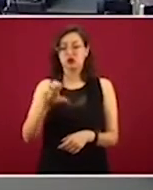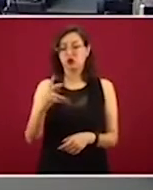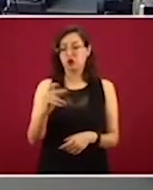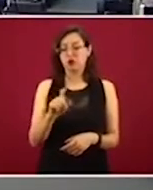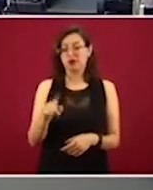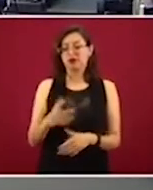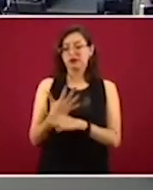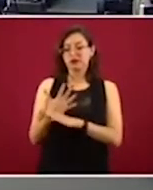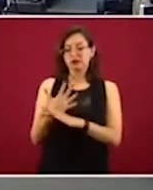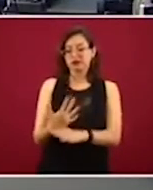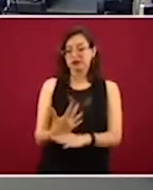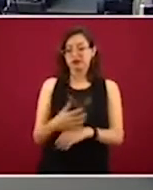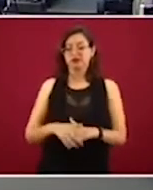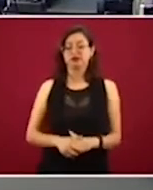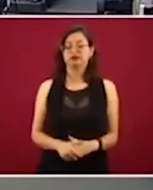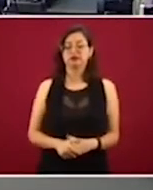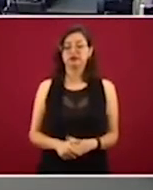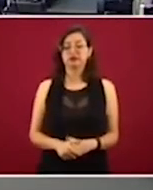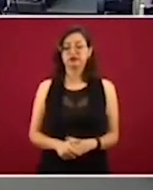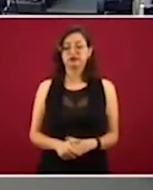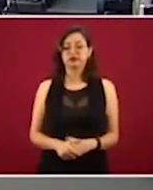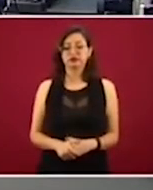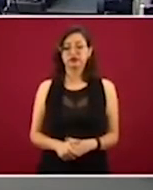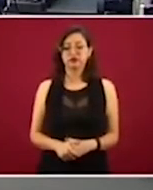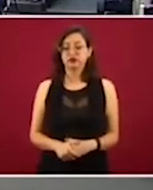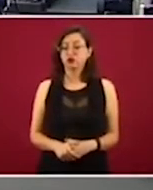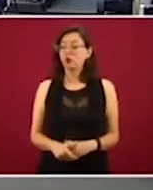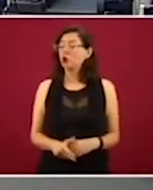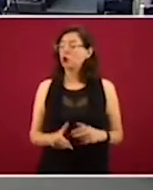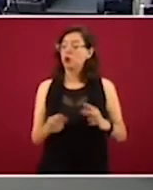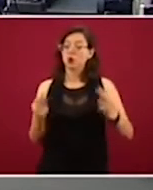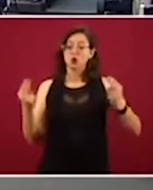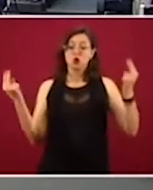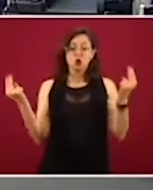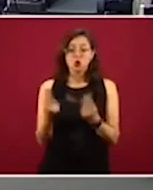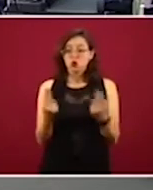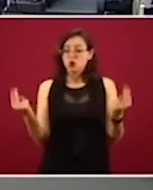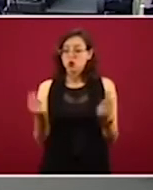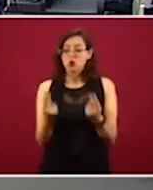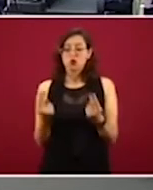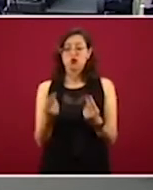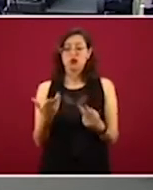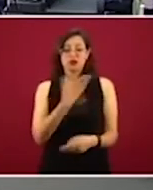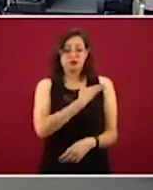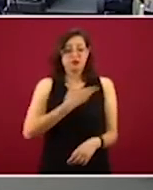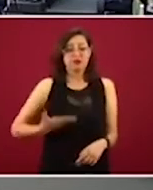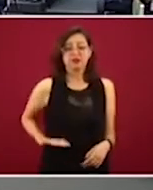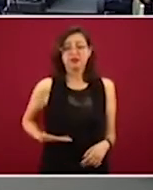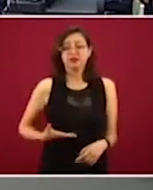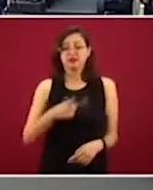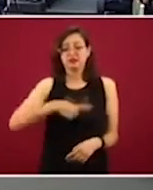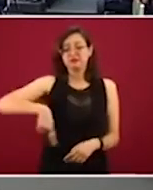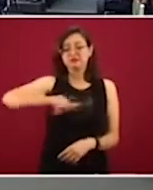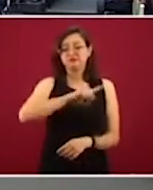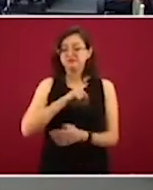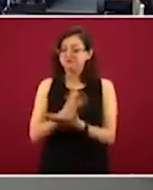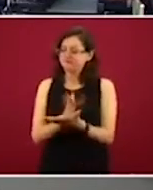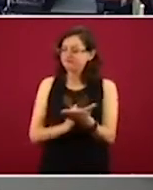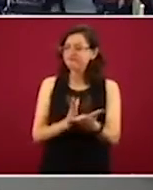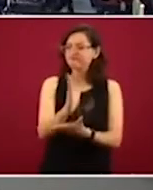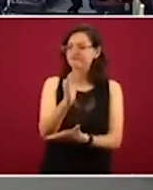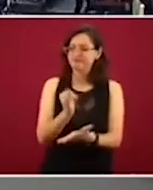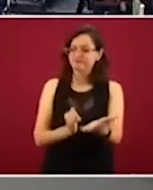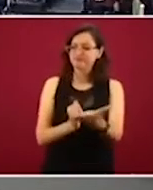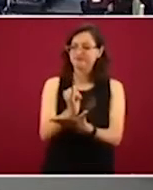Entonces, se requiere una intervención inmediata de los jefes de Estado para que no